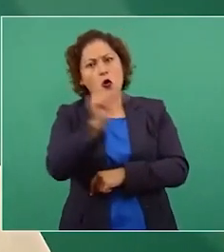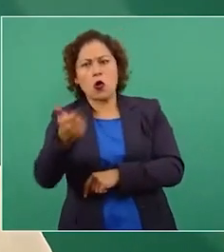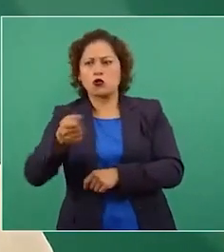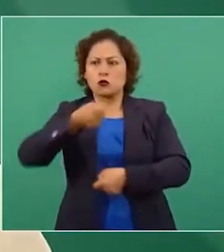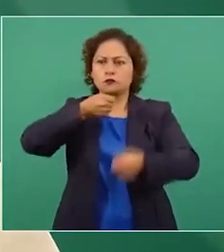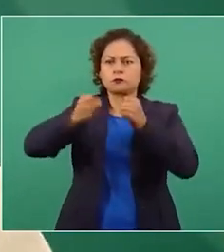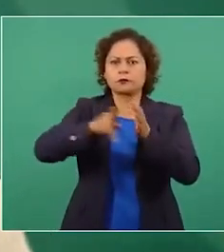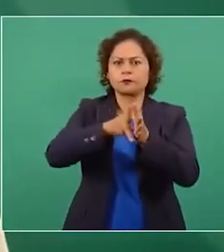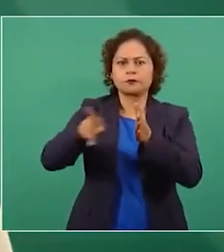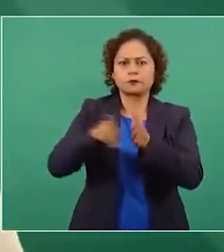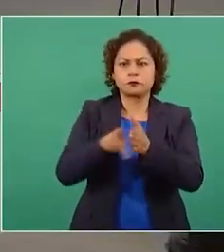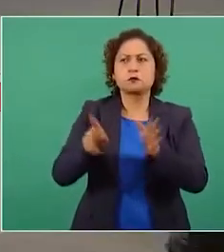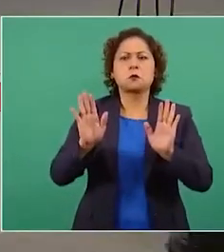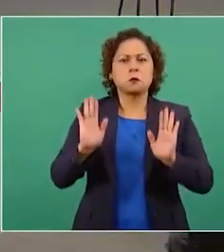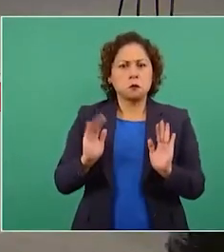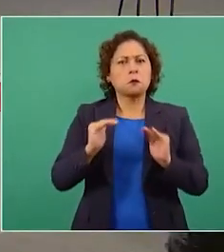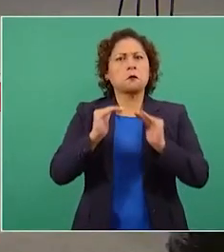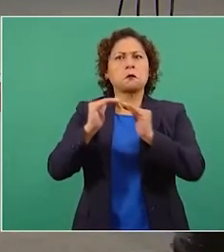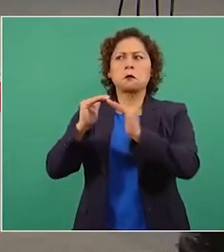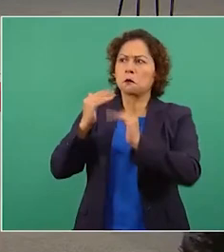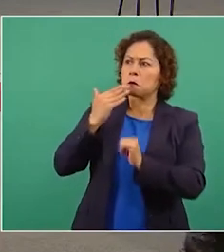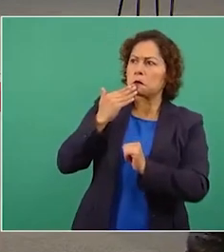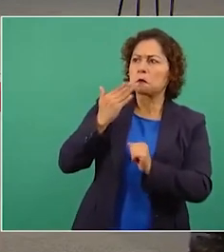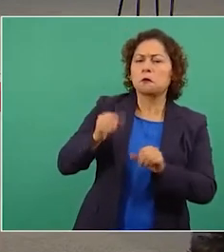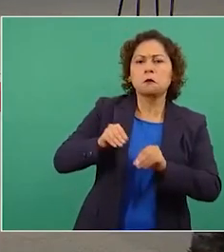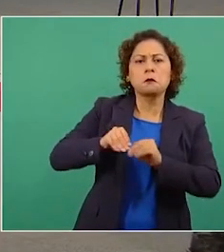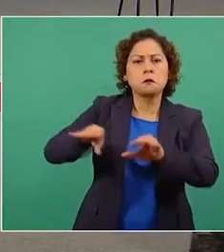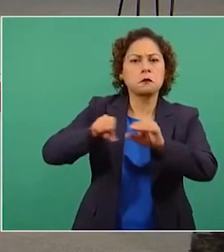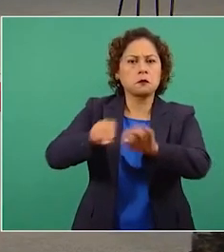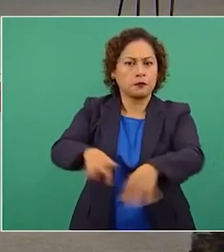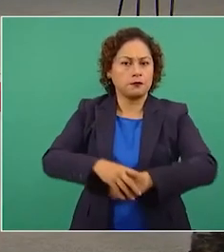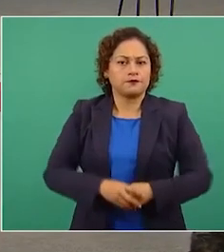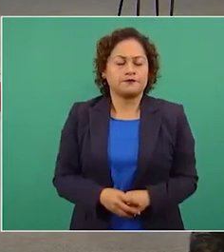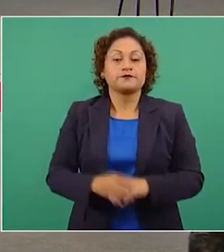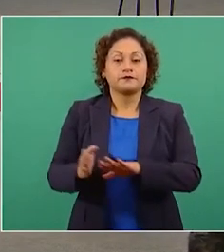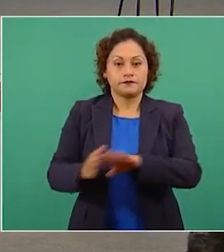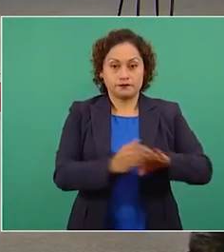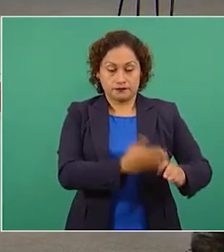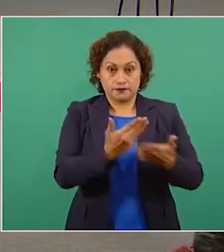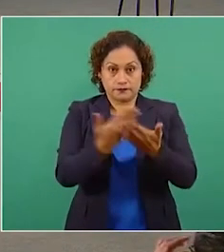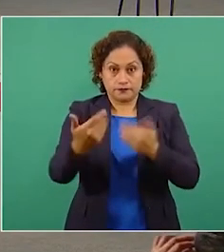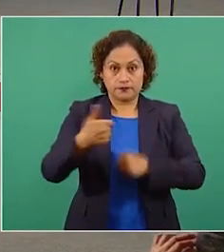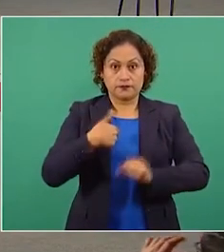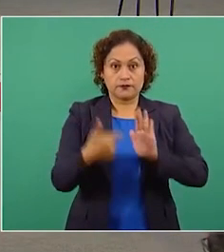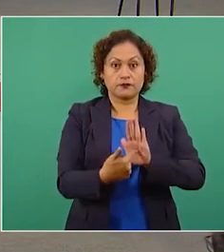Bueno, ahora vamos a pasar a nuestra sección. En la primera nota,